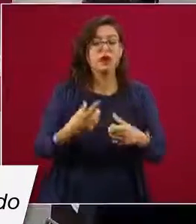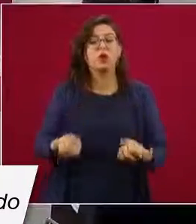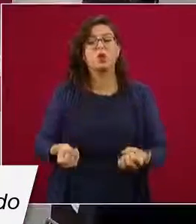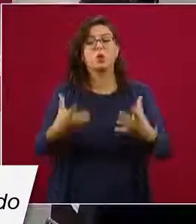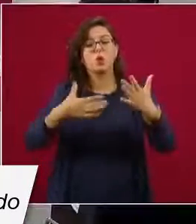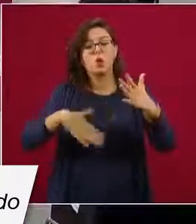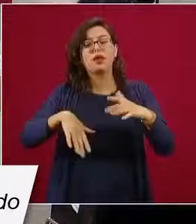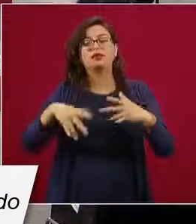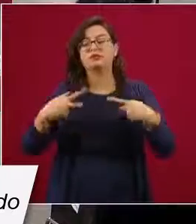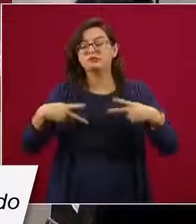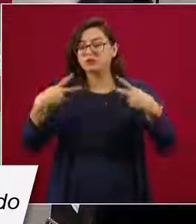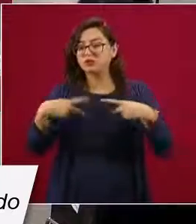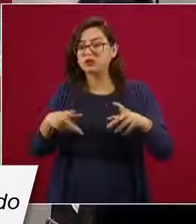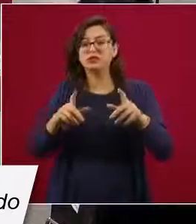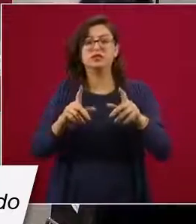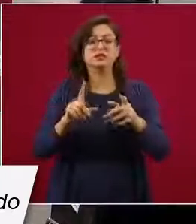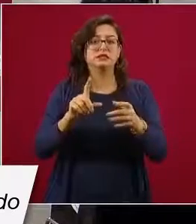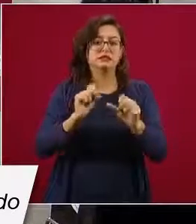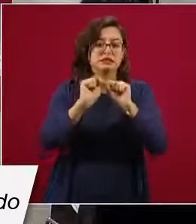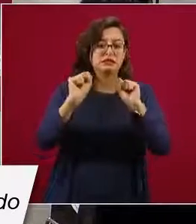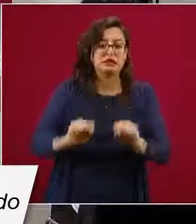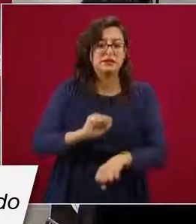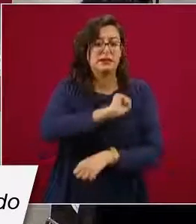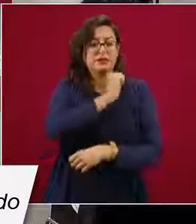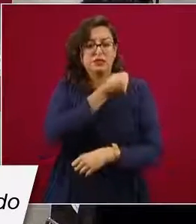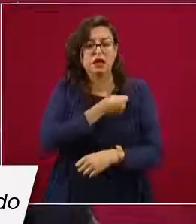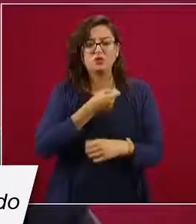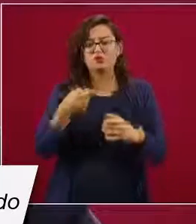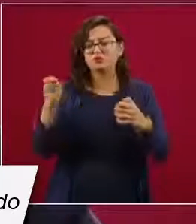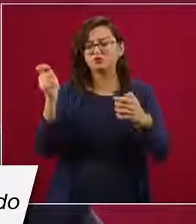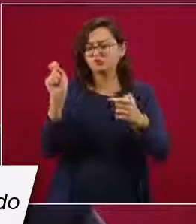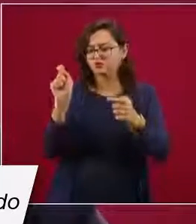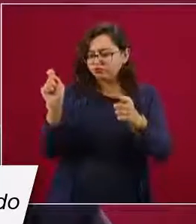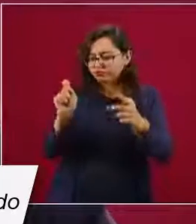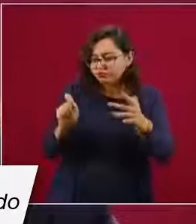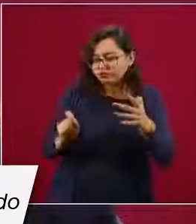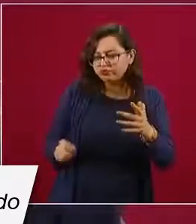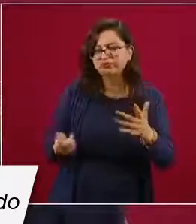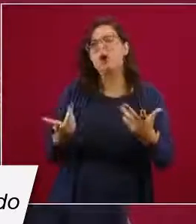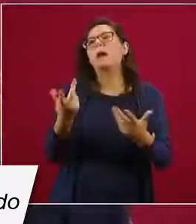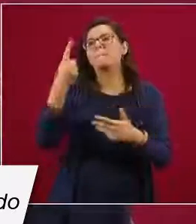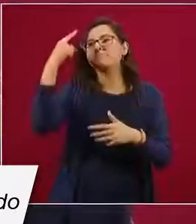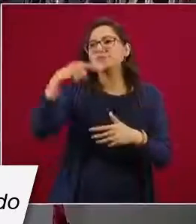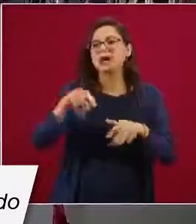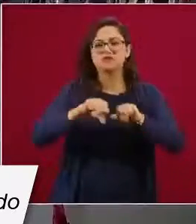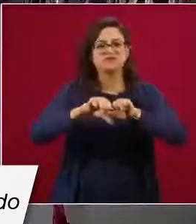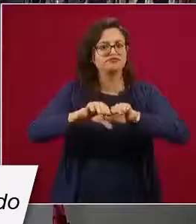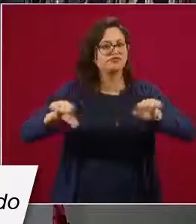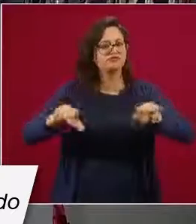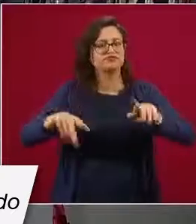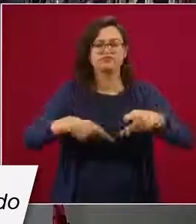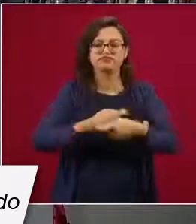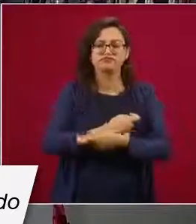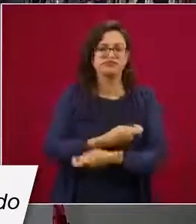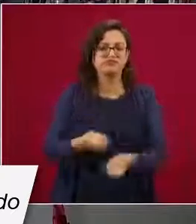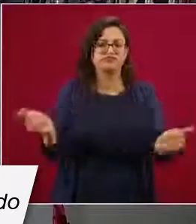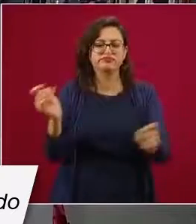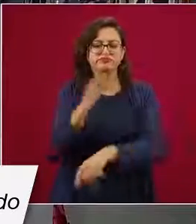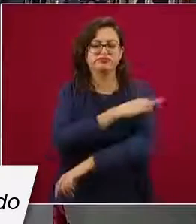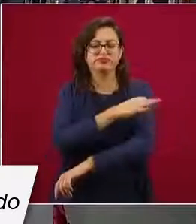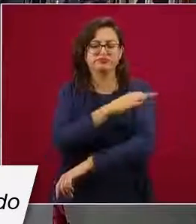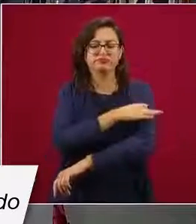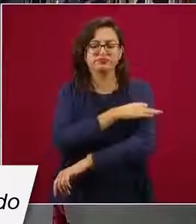sistemas de salud de cada país se establezcan para ir haciendo esta distribución equitativa. Gracias. Y